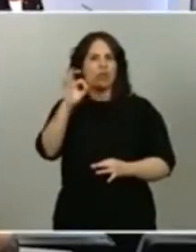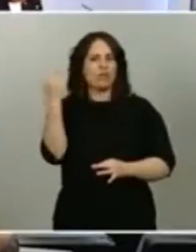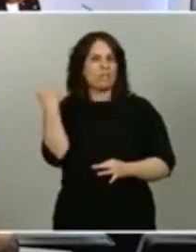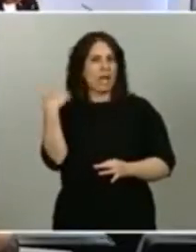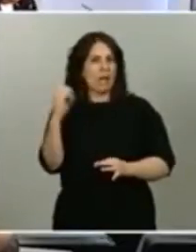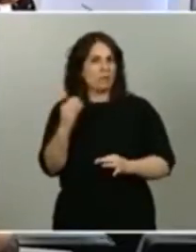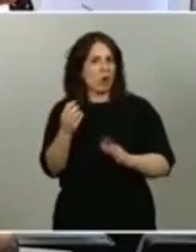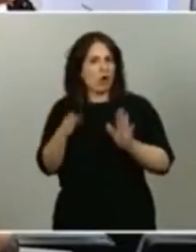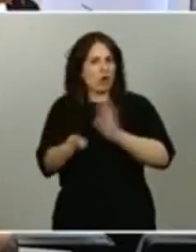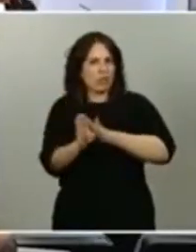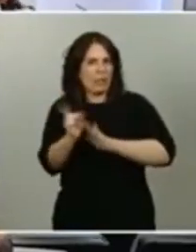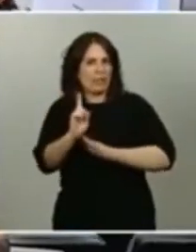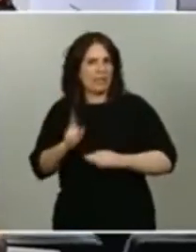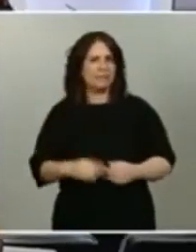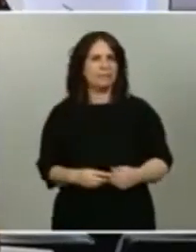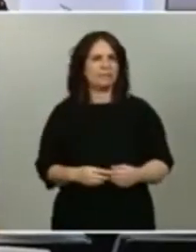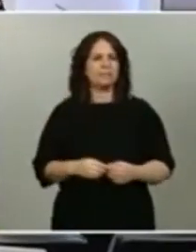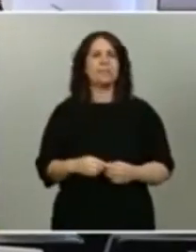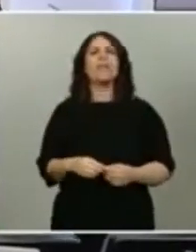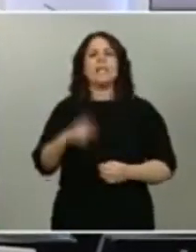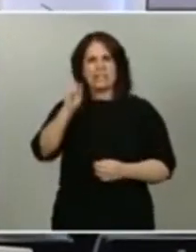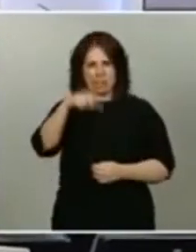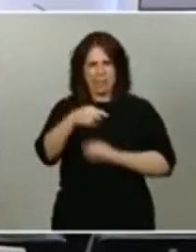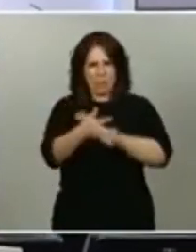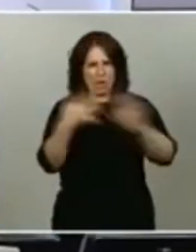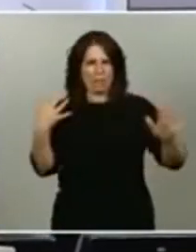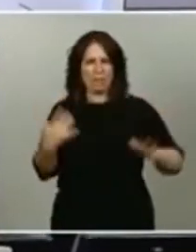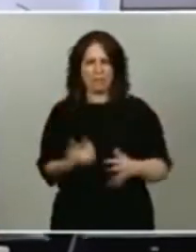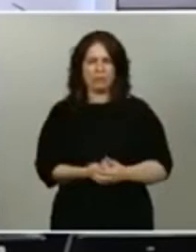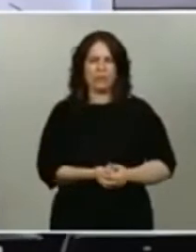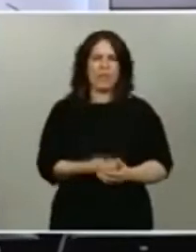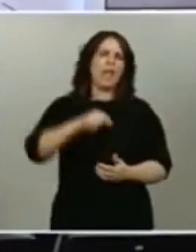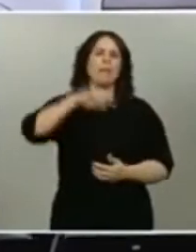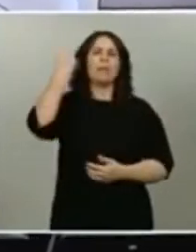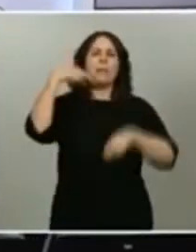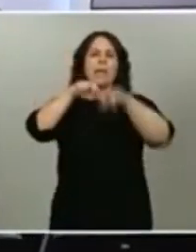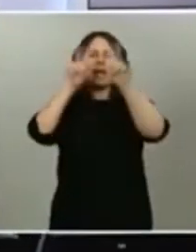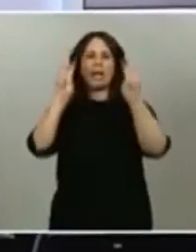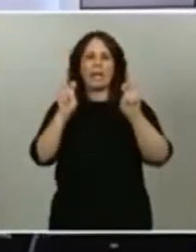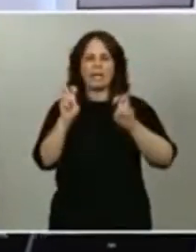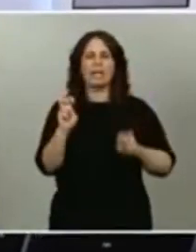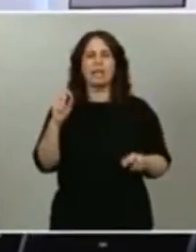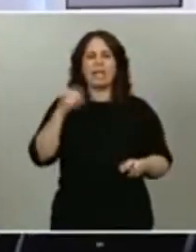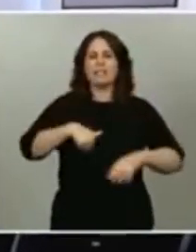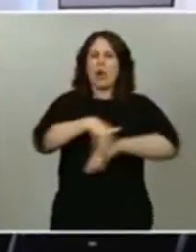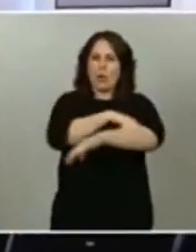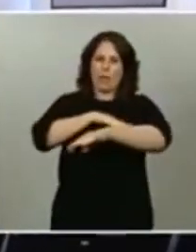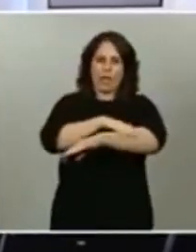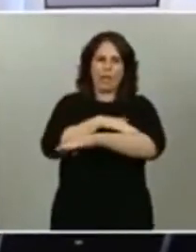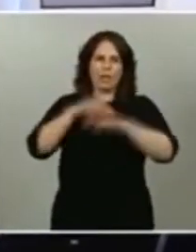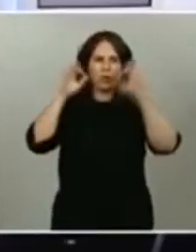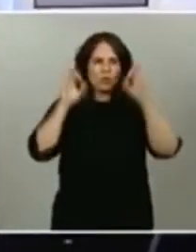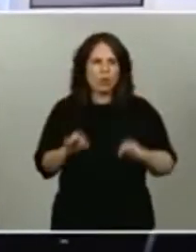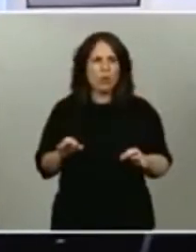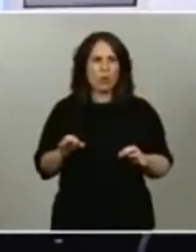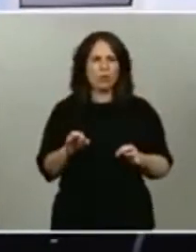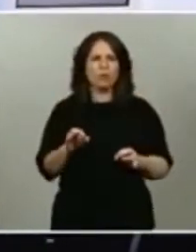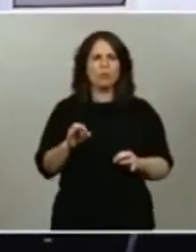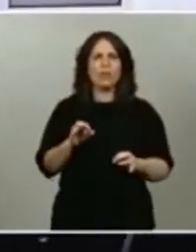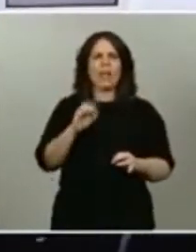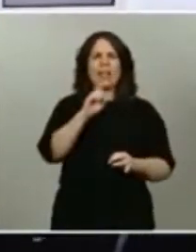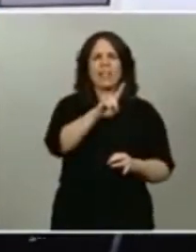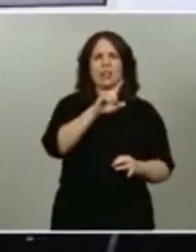Carlos y también rápidamente respecto a la primera cuestión este gobierno cuenta con 155